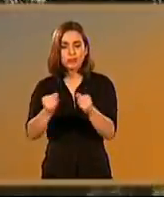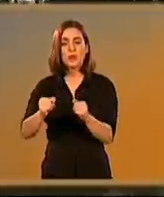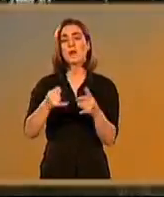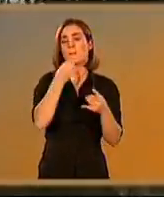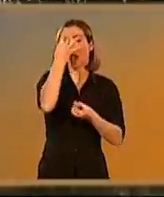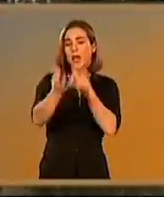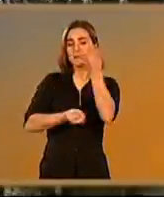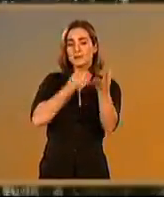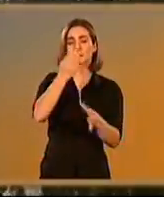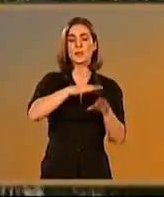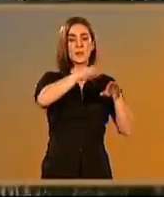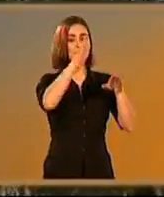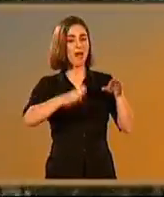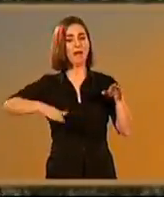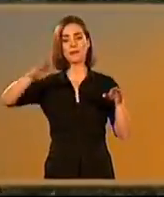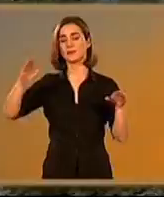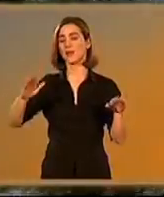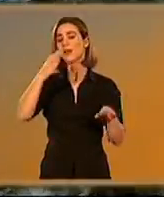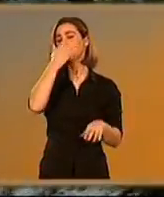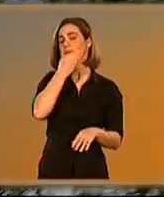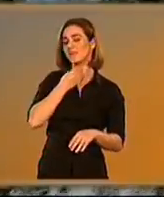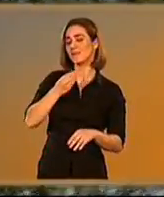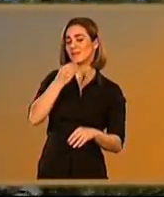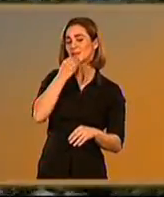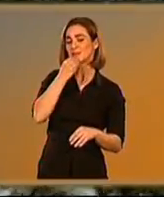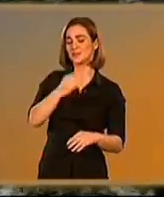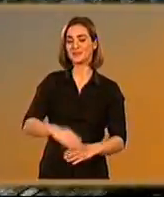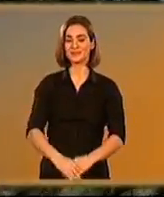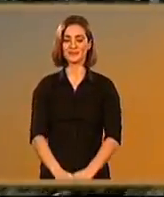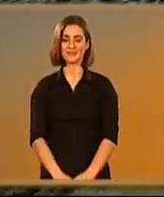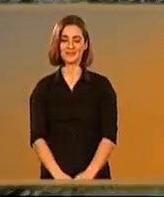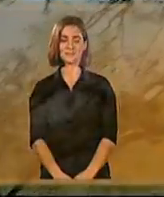gran valor paisajístico, con sus orillas cargadas de vegetación.